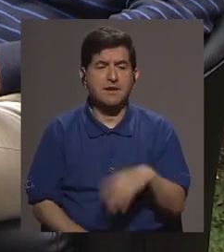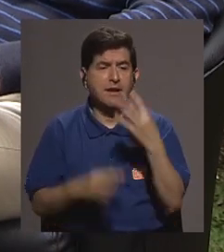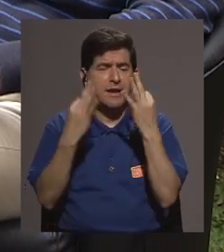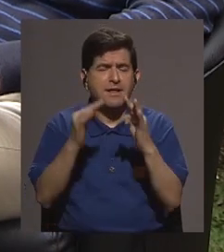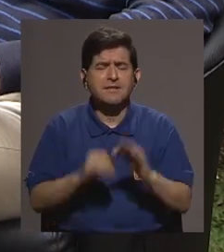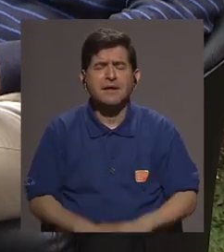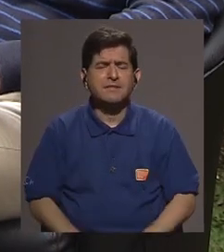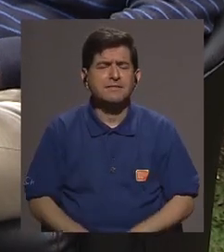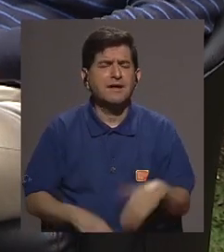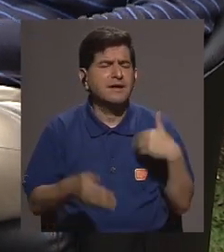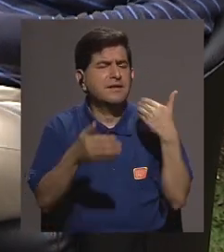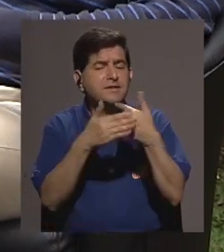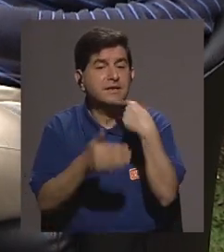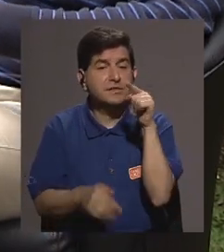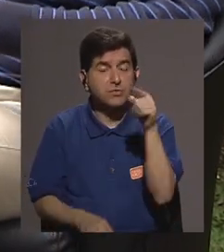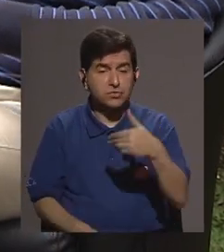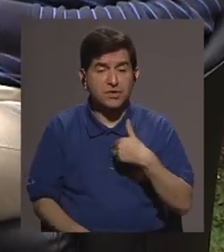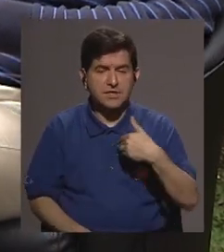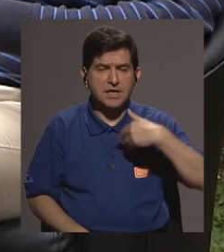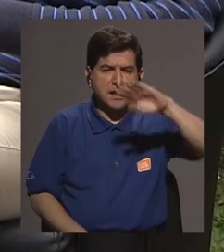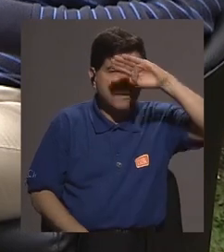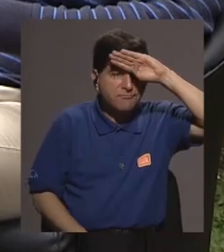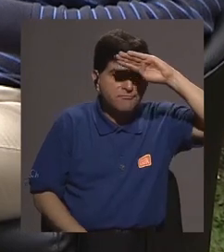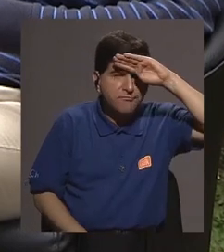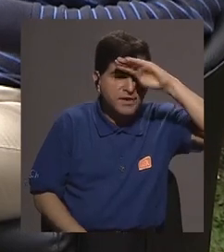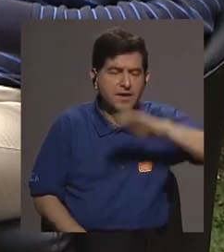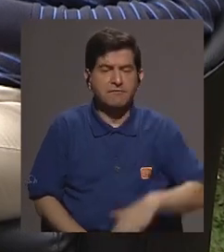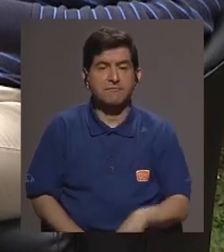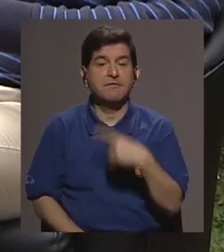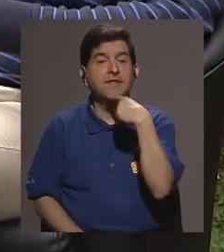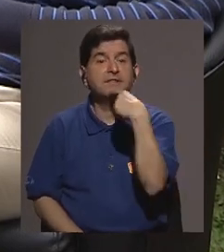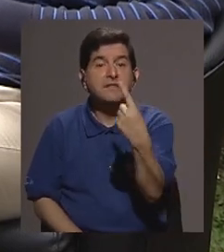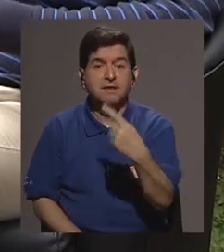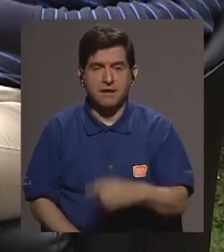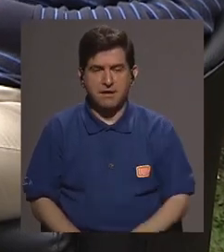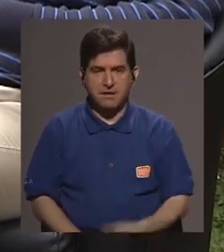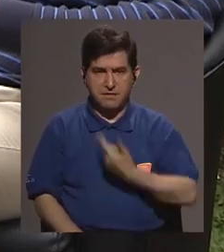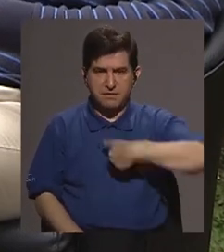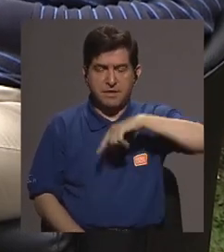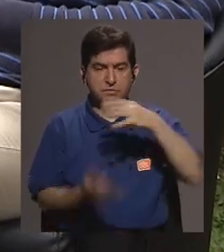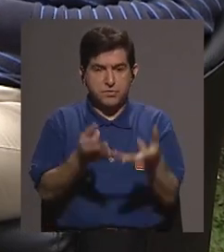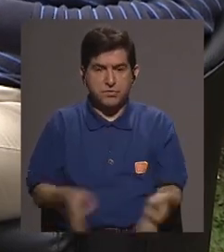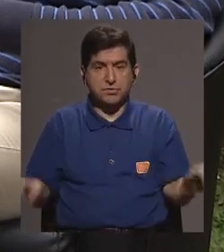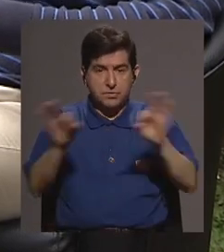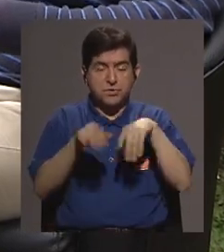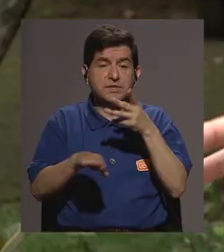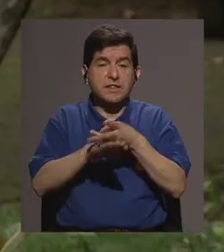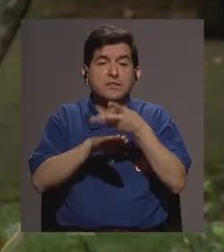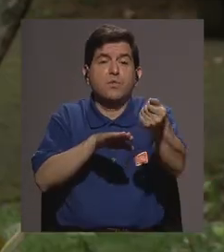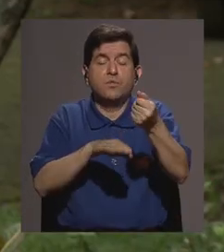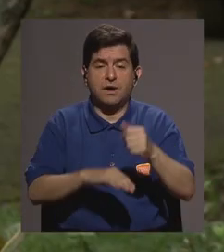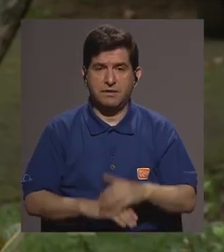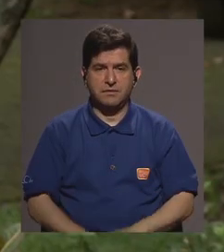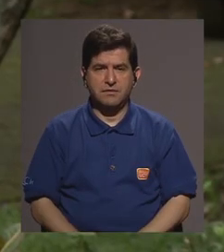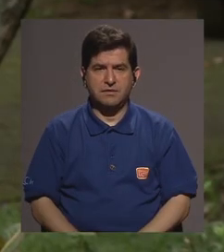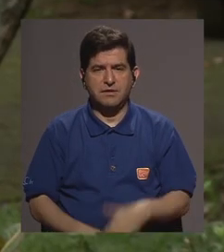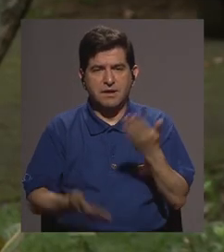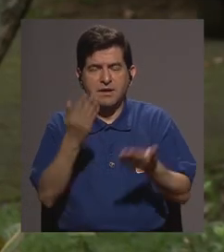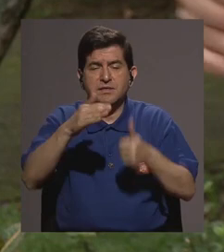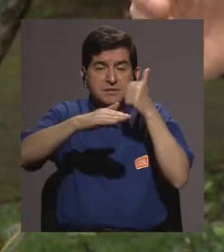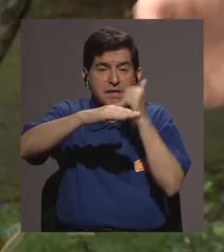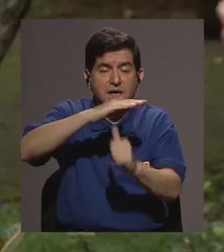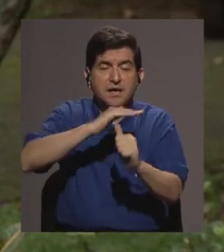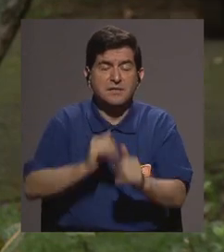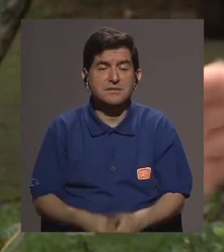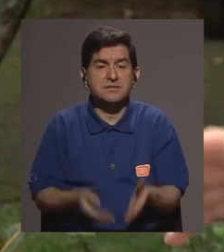acercarnos a ellos y decirles oye si tienes fiebre o algo por favor no los dices porque para nosotros importarte curarte porque tal vez se ocultan por